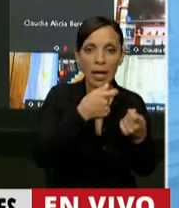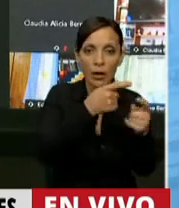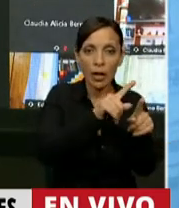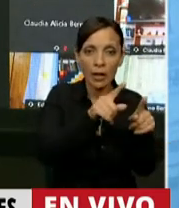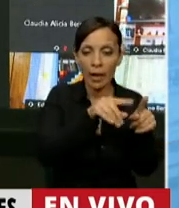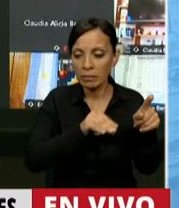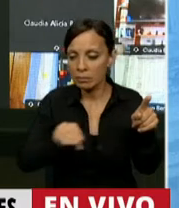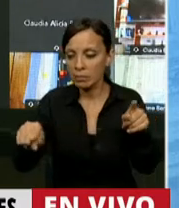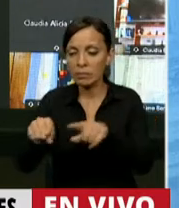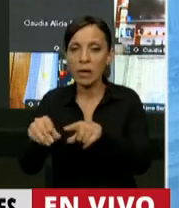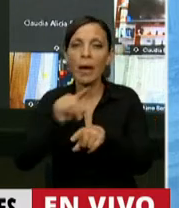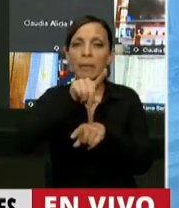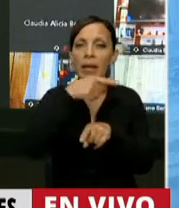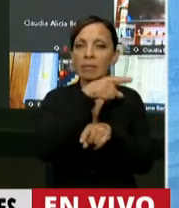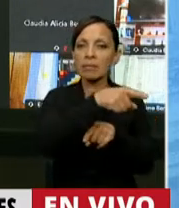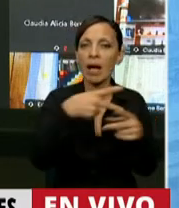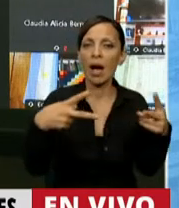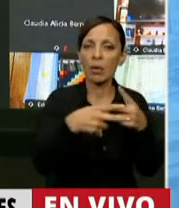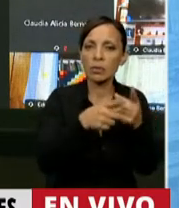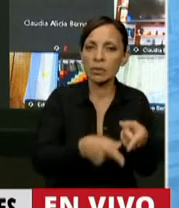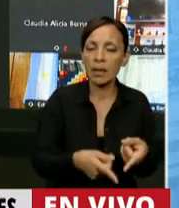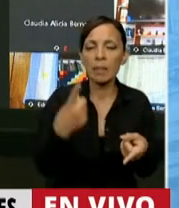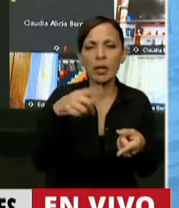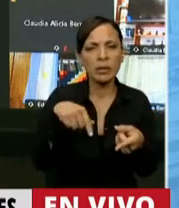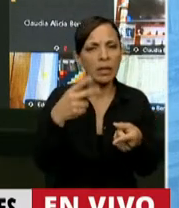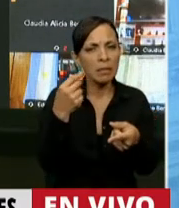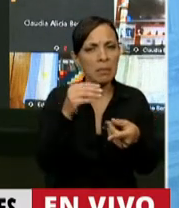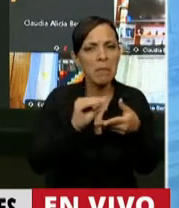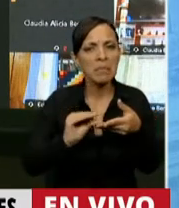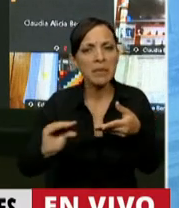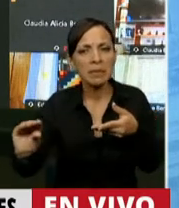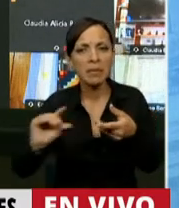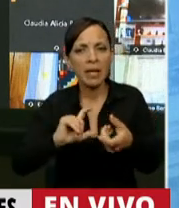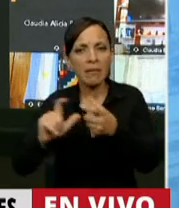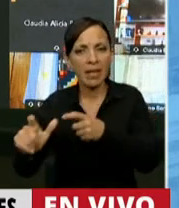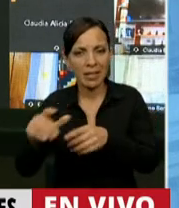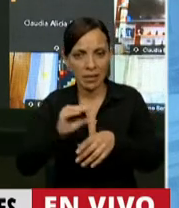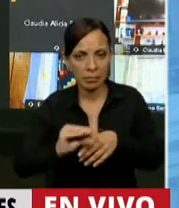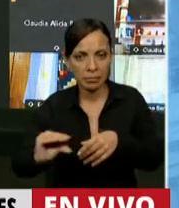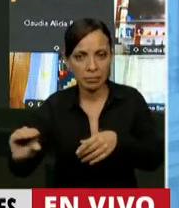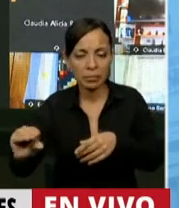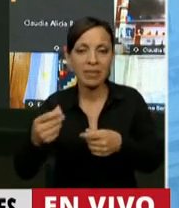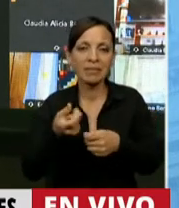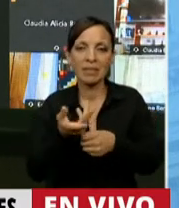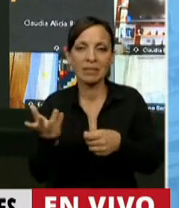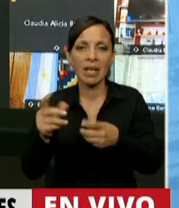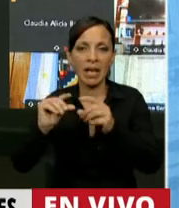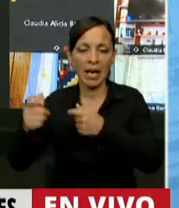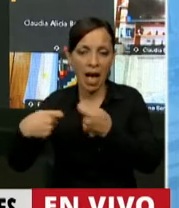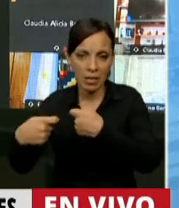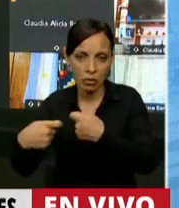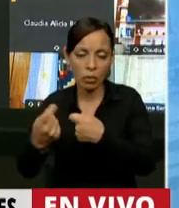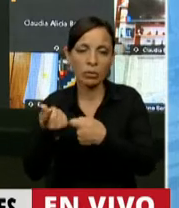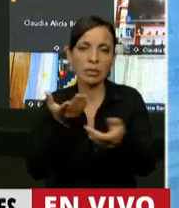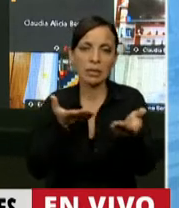significar nuevos ajustes. Ahora estas transferencias, esta cantidad de gastos y